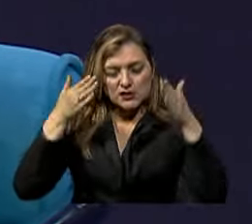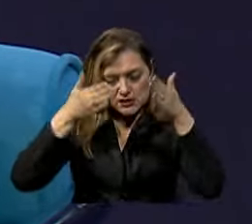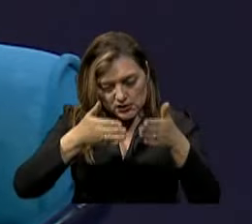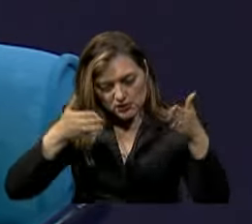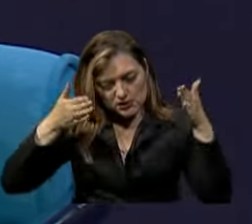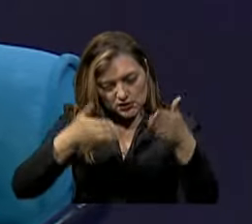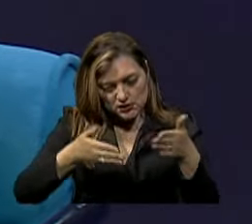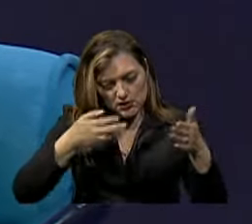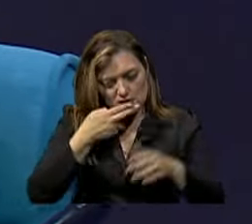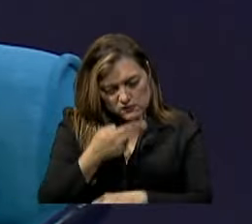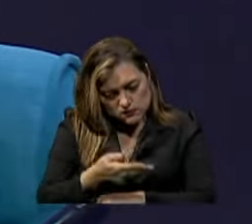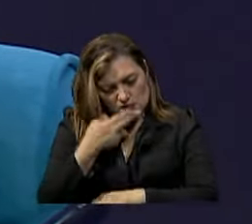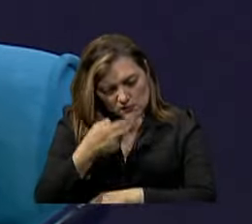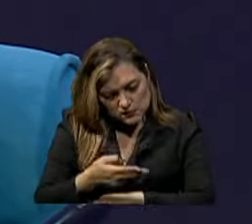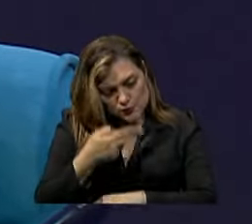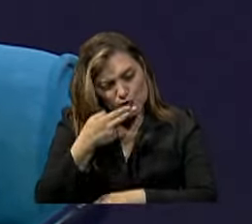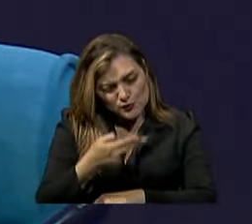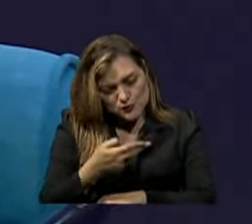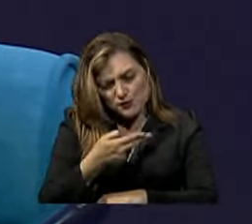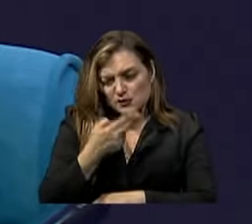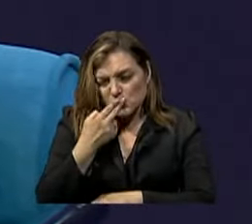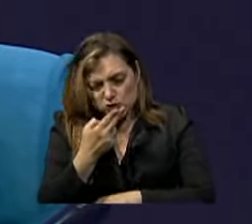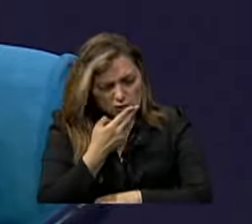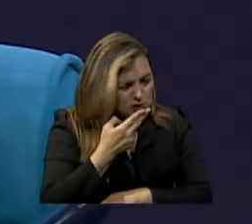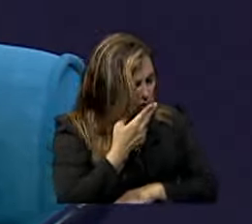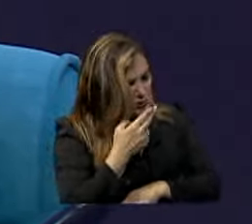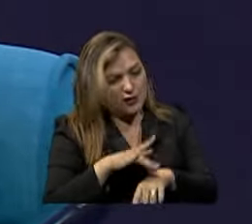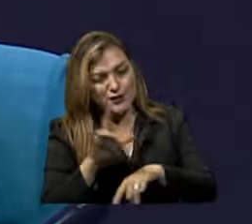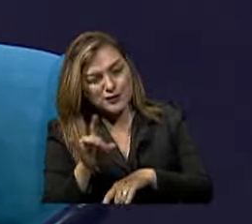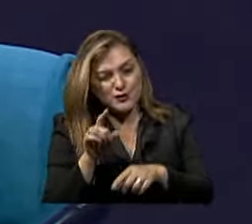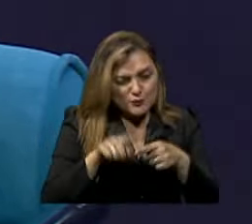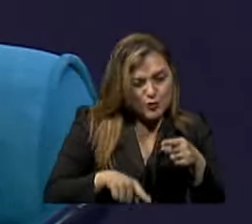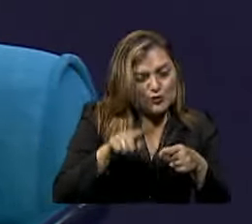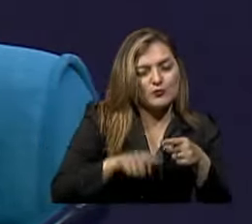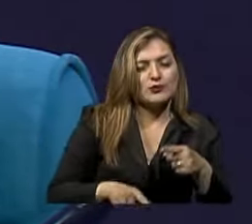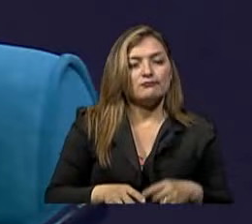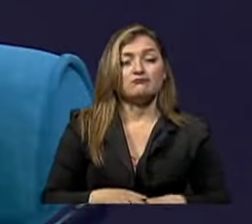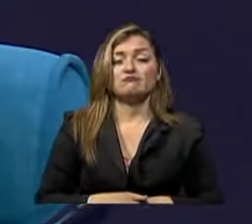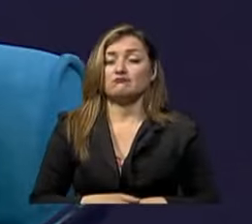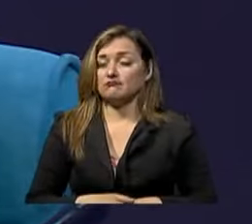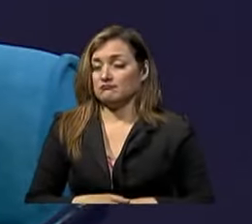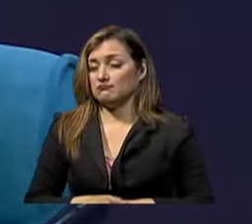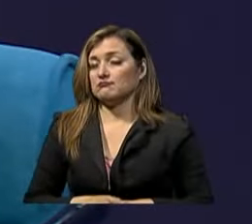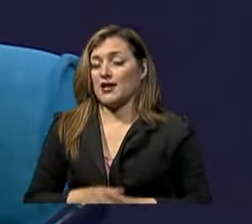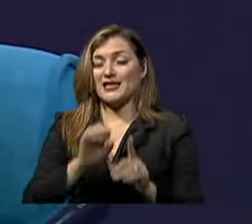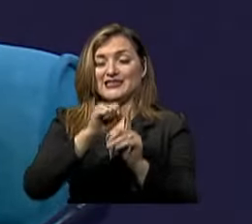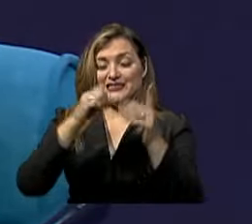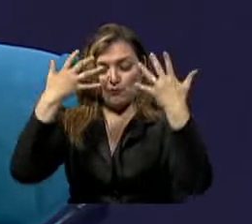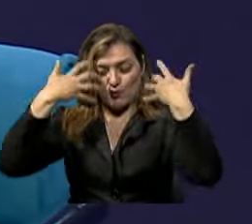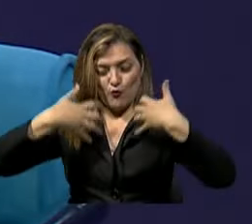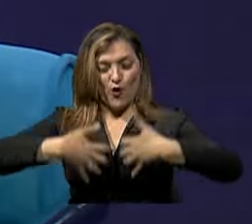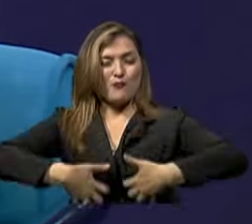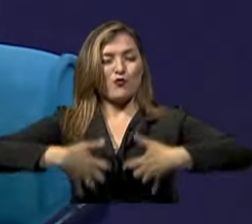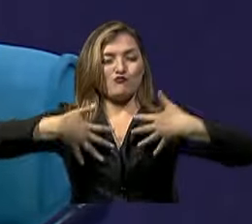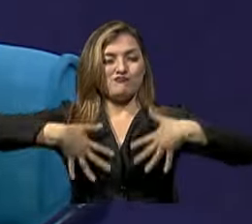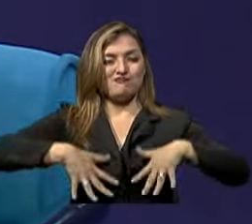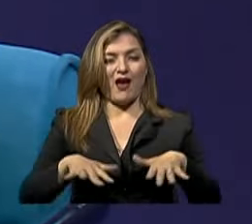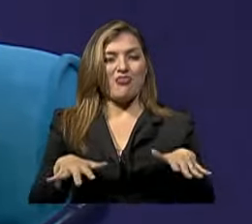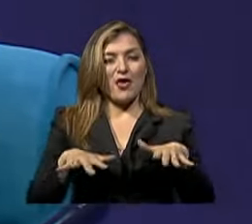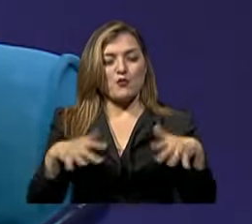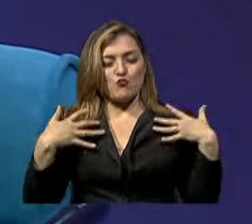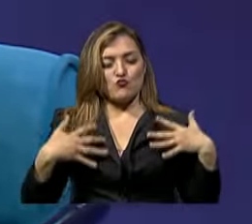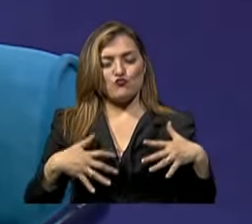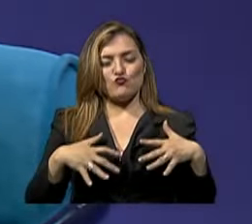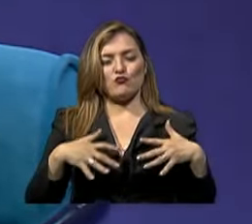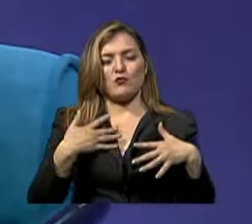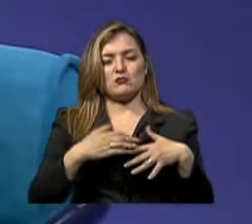sobreviene Ese apego tabáquico La nicotina En el sistema nervioso Produce gran cantidad De efectos beneficiosos